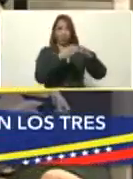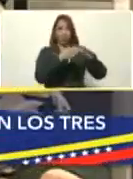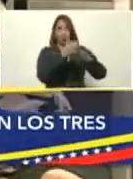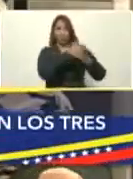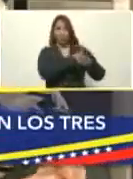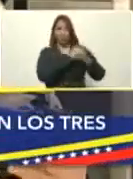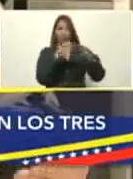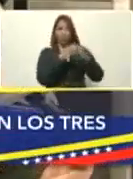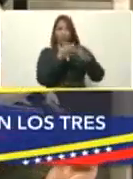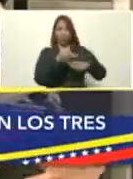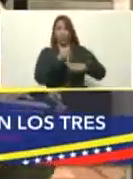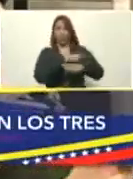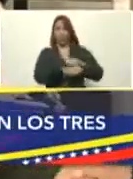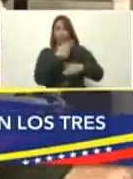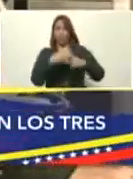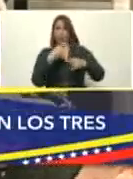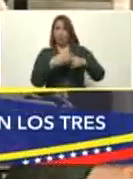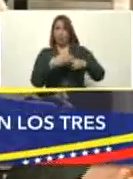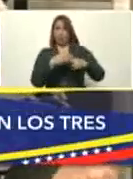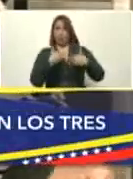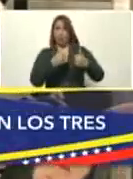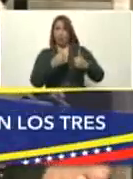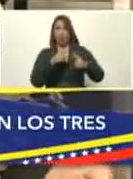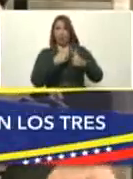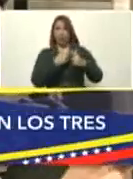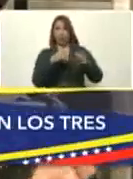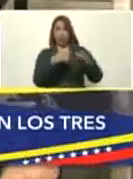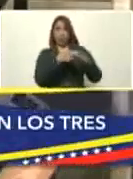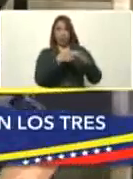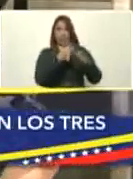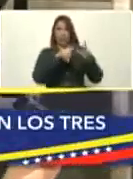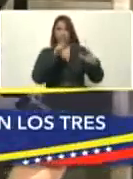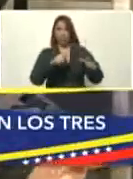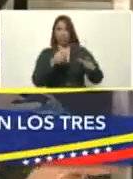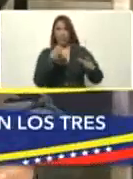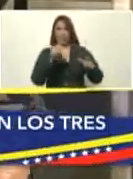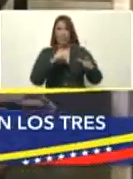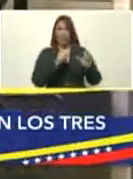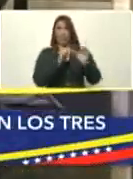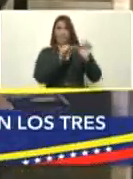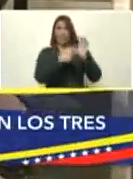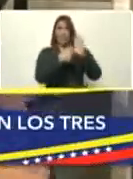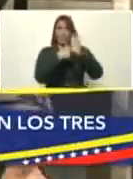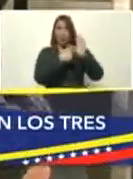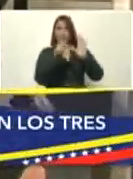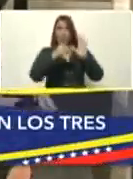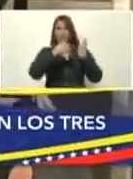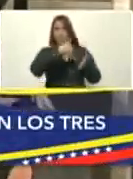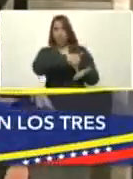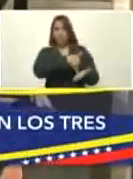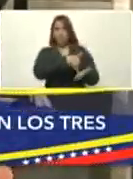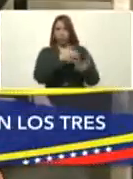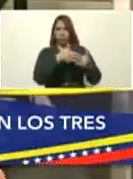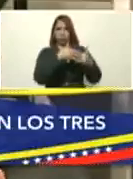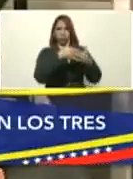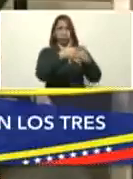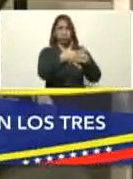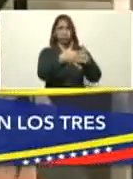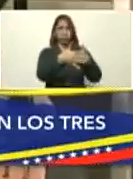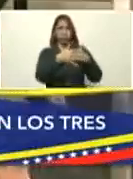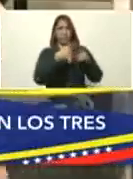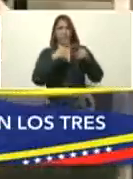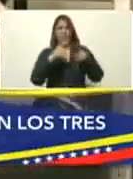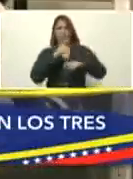riesgo. Entonces, ellos quedarían, digamos, más expuestos, más vulnerables si se prolonga su tiempo para